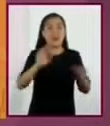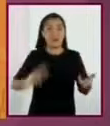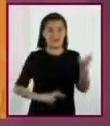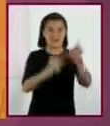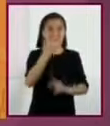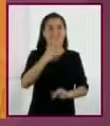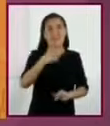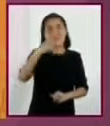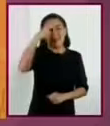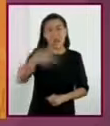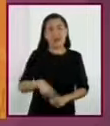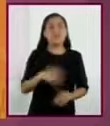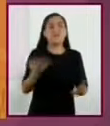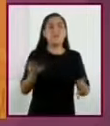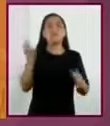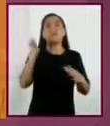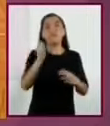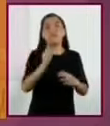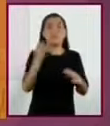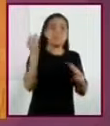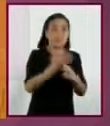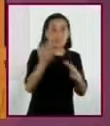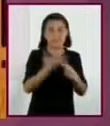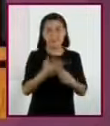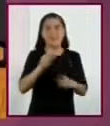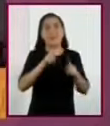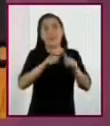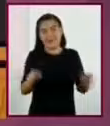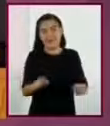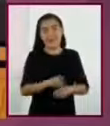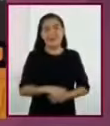Mexicana podría dividirse en los siguientes apartados.